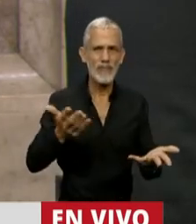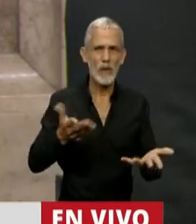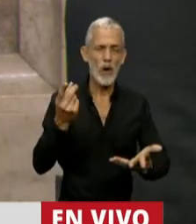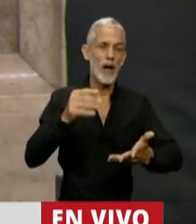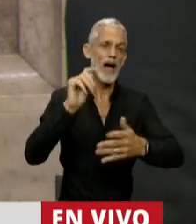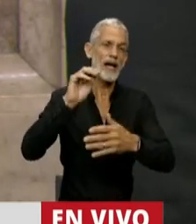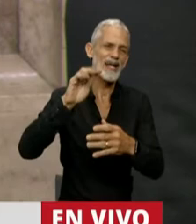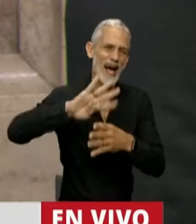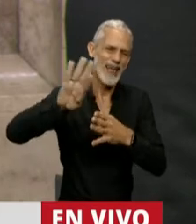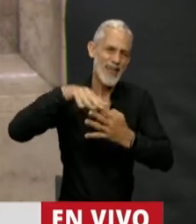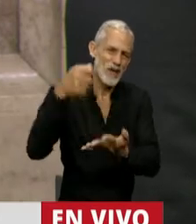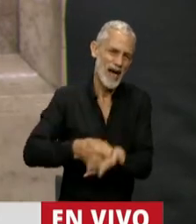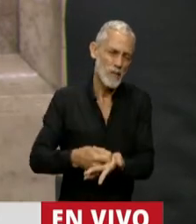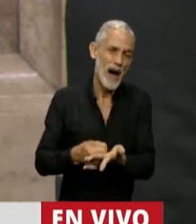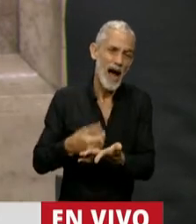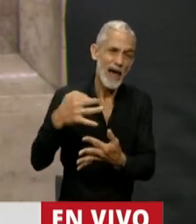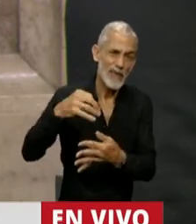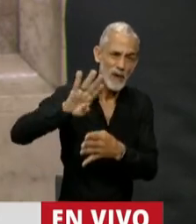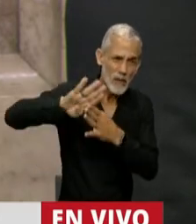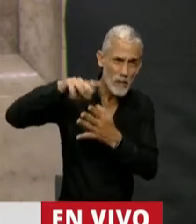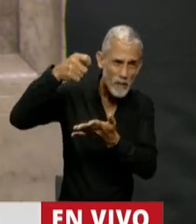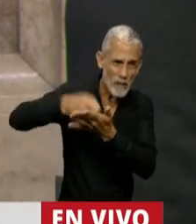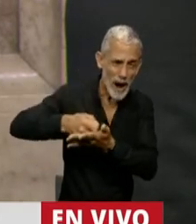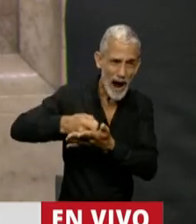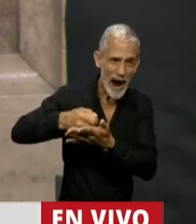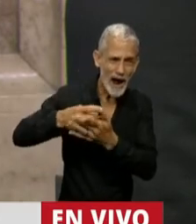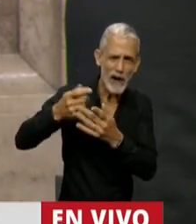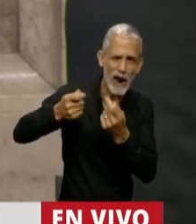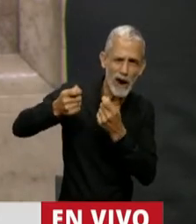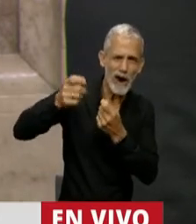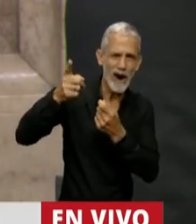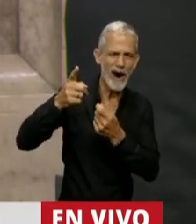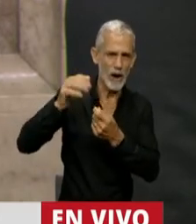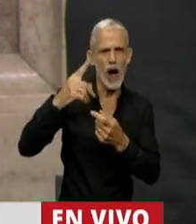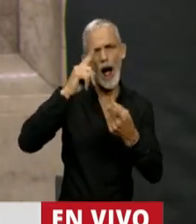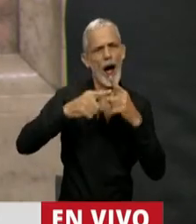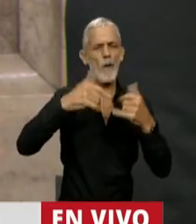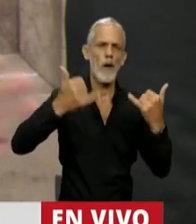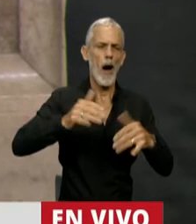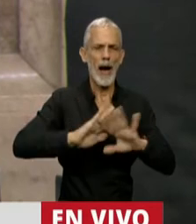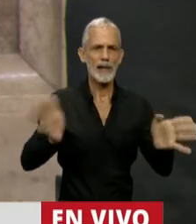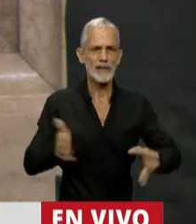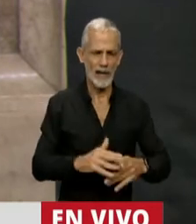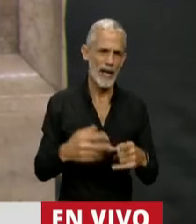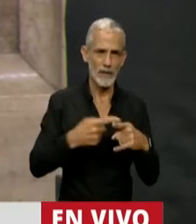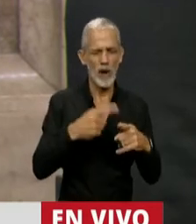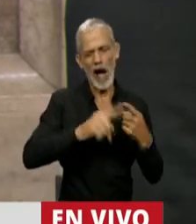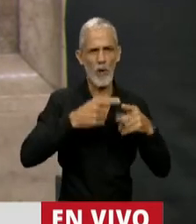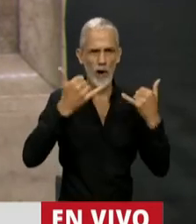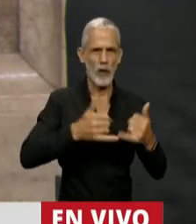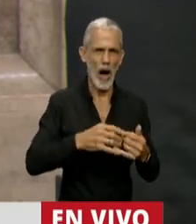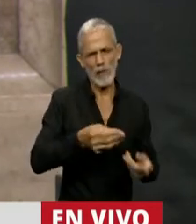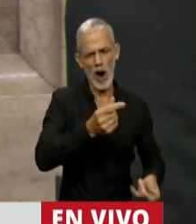pagar a los especuladores, en eso tienen acuerdo, o esta disputa no existe, ahí tienen acuerdo.